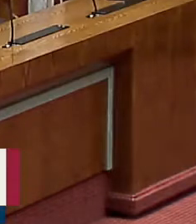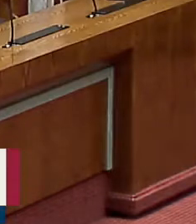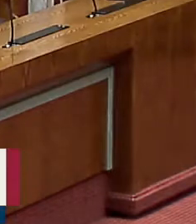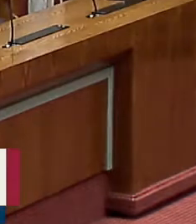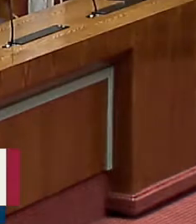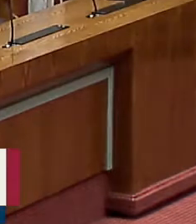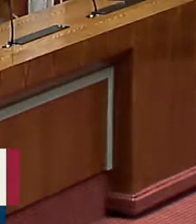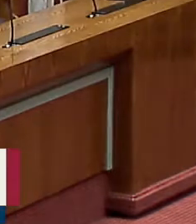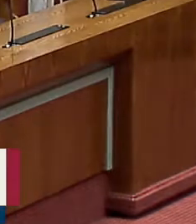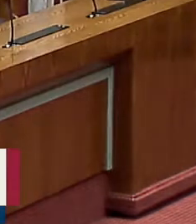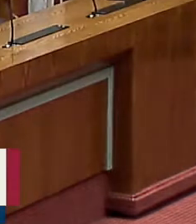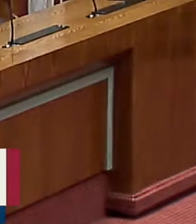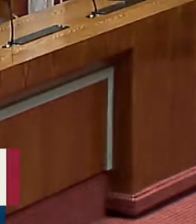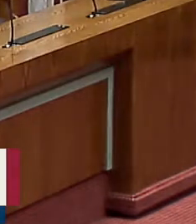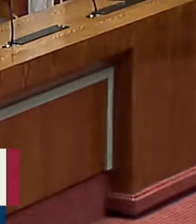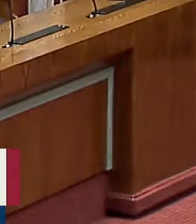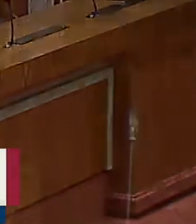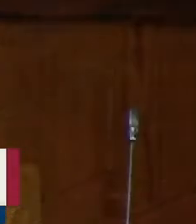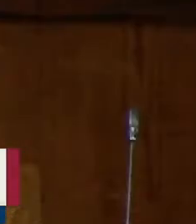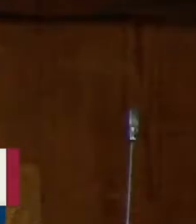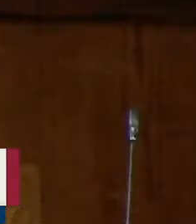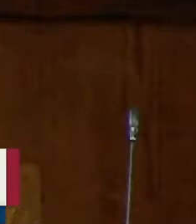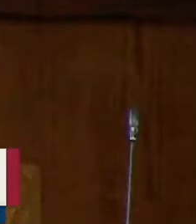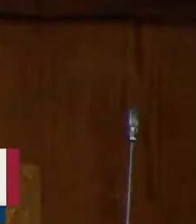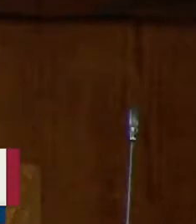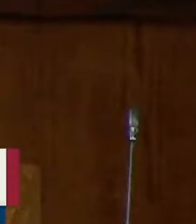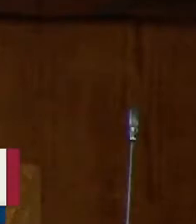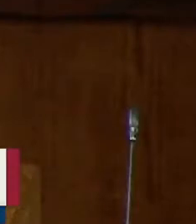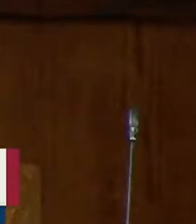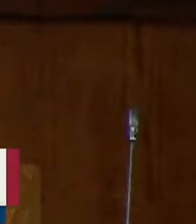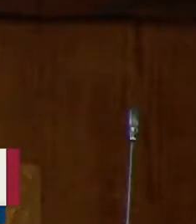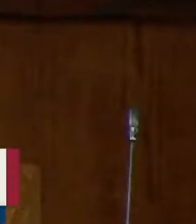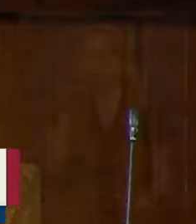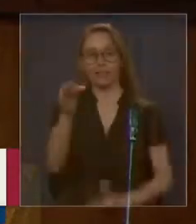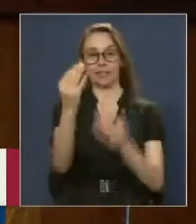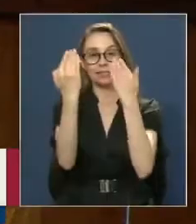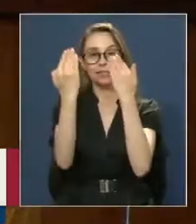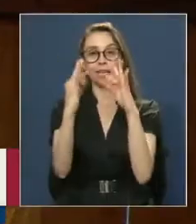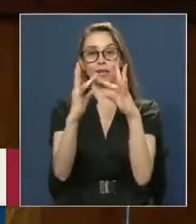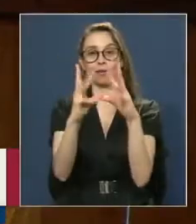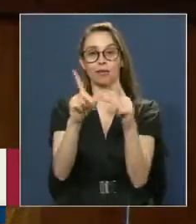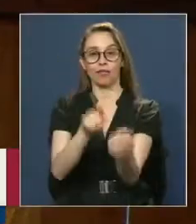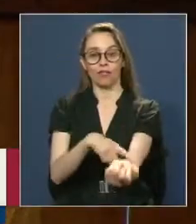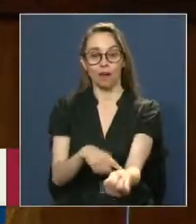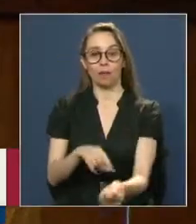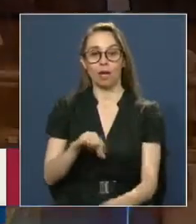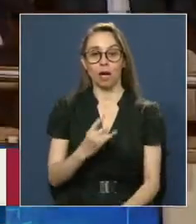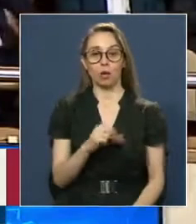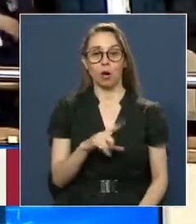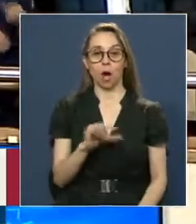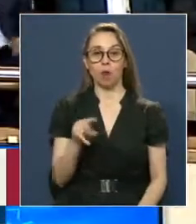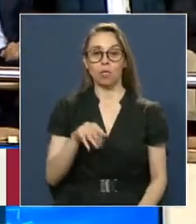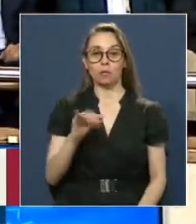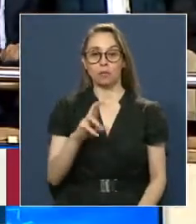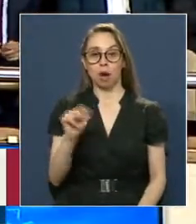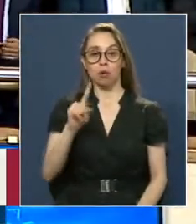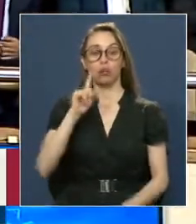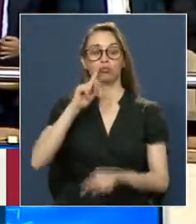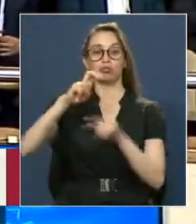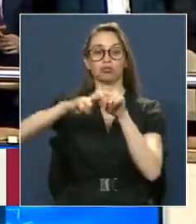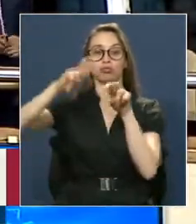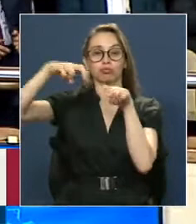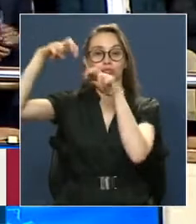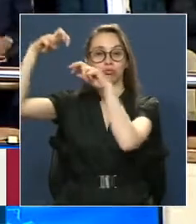Gracias Presidenta Por su intermedio Quiero saludar A la familia De Juan Luis Maurás Que nos acompaña Hoy día